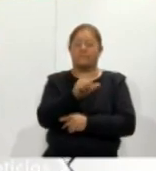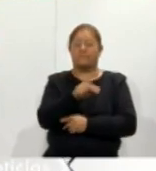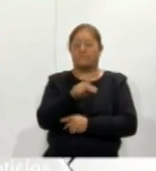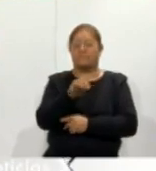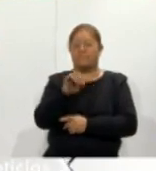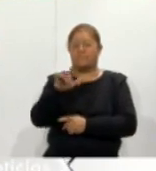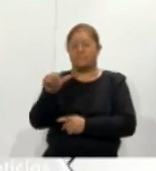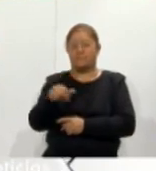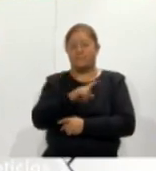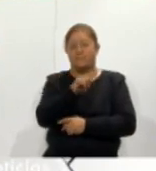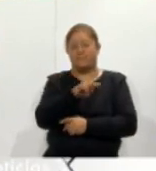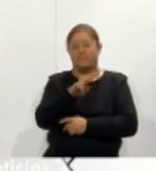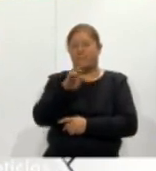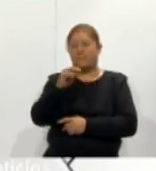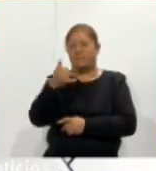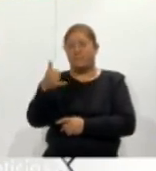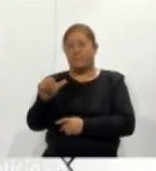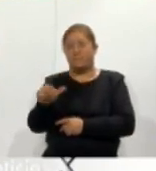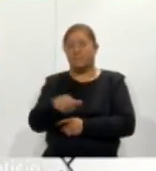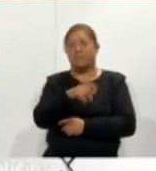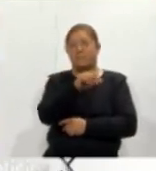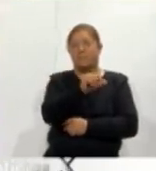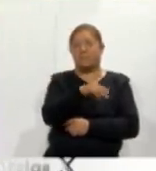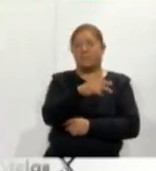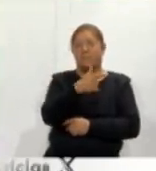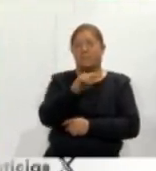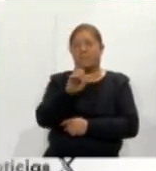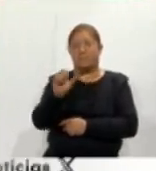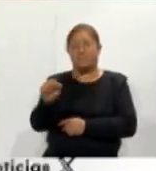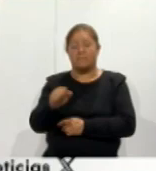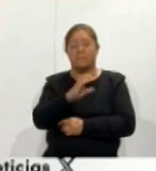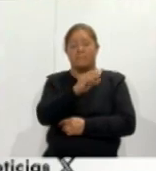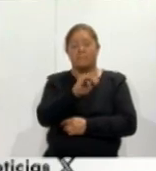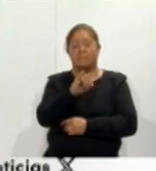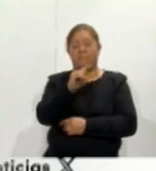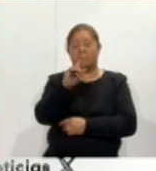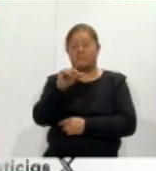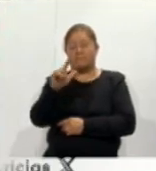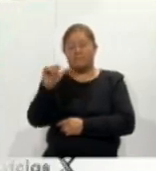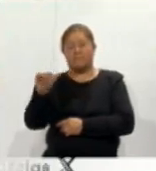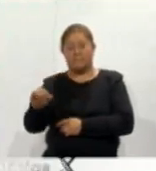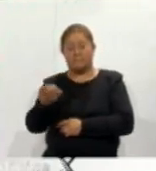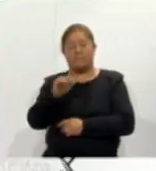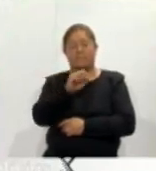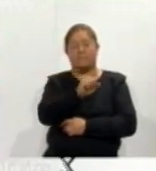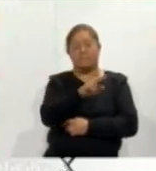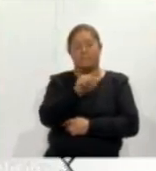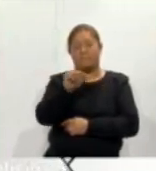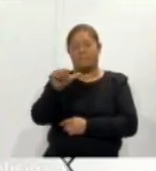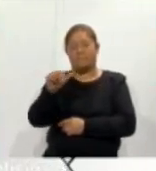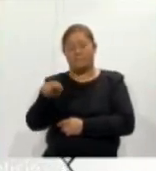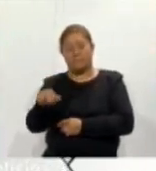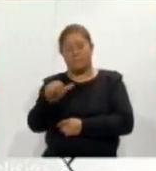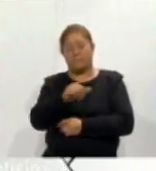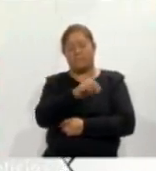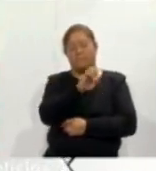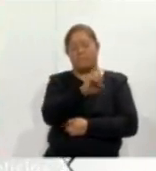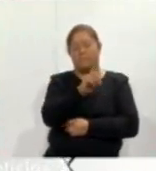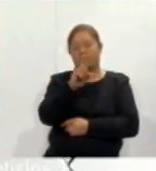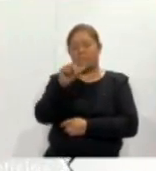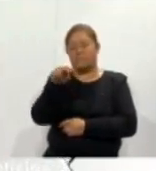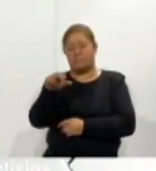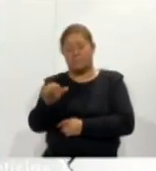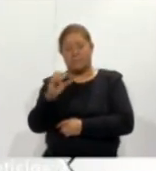Escobar, Surya Escamilla, Ángeles Netzahualcoyot, Citlaly H. Xochitiotzin, Susana Fernández y Edna Osiris Ramírez